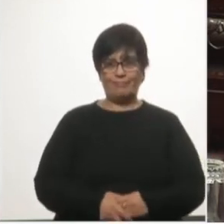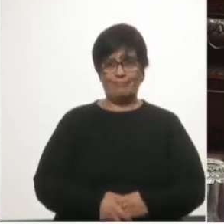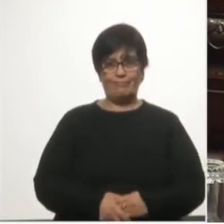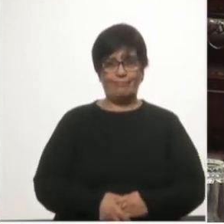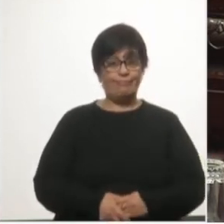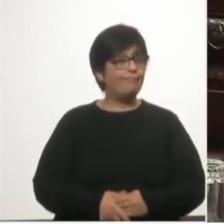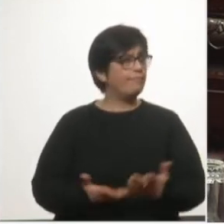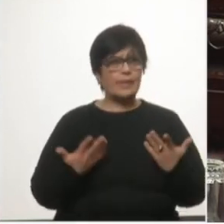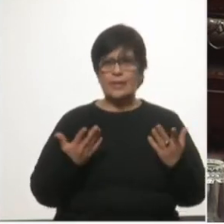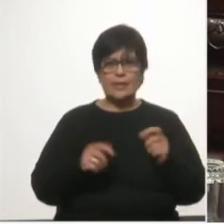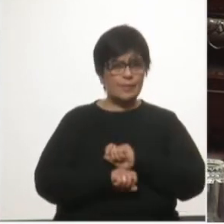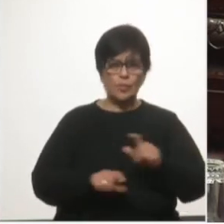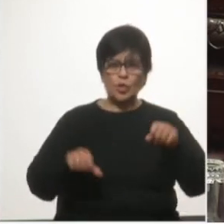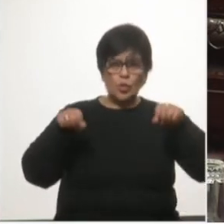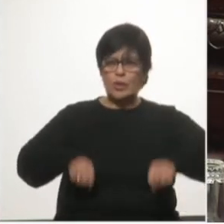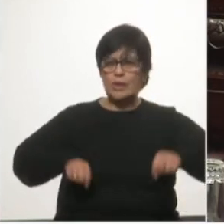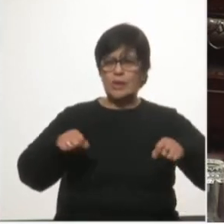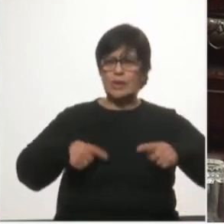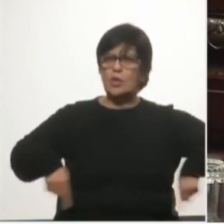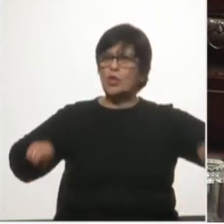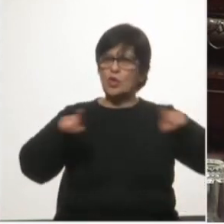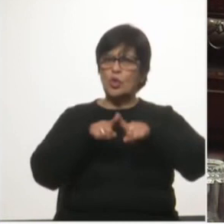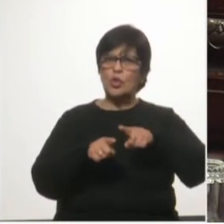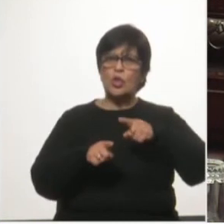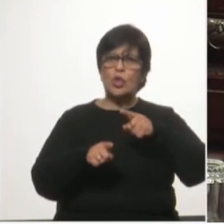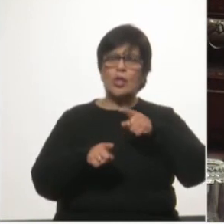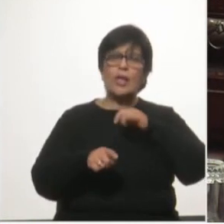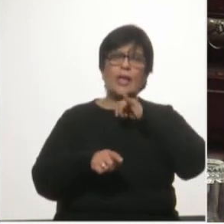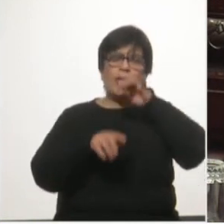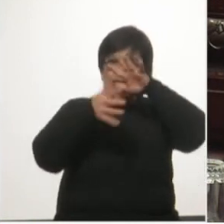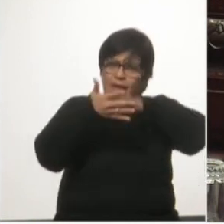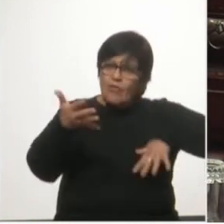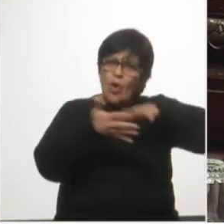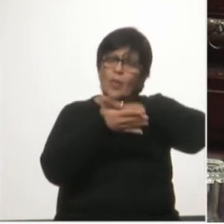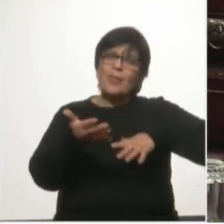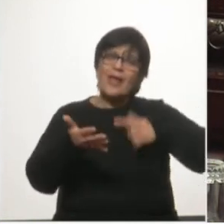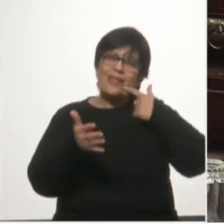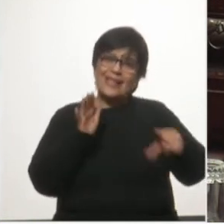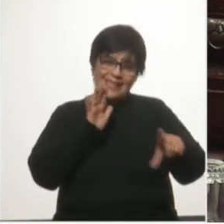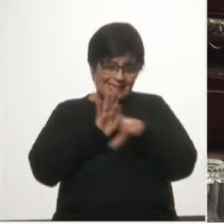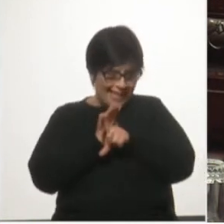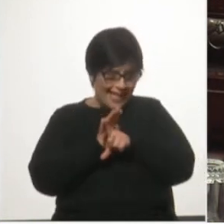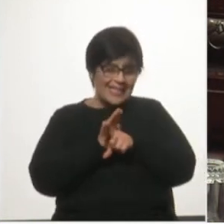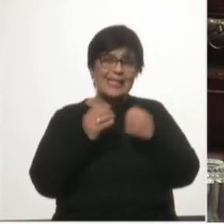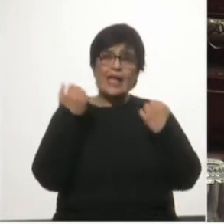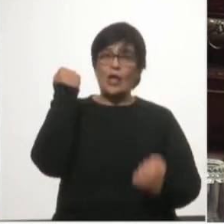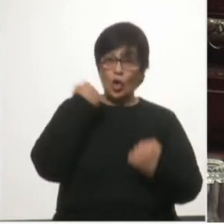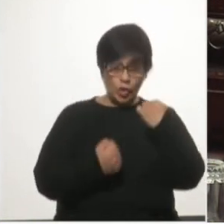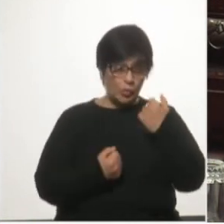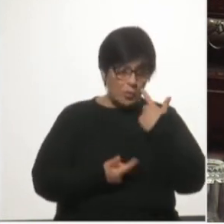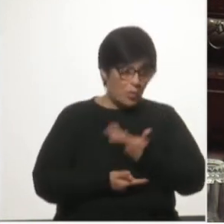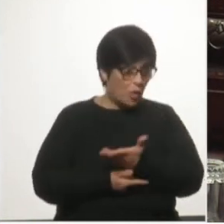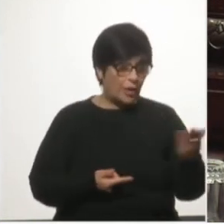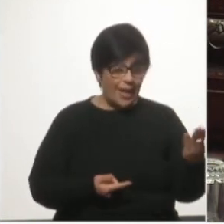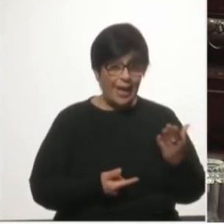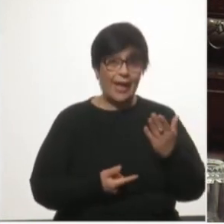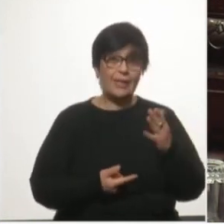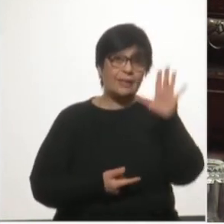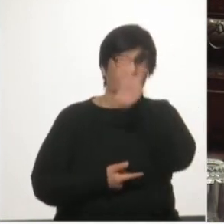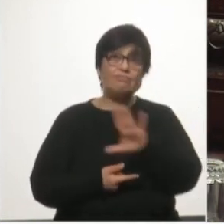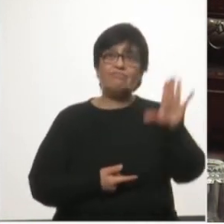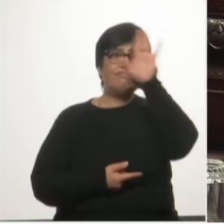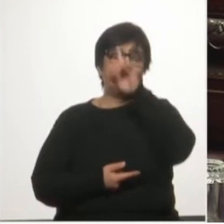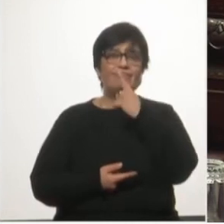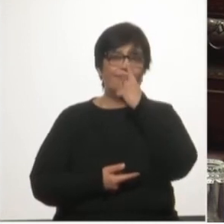y no entendemos por qué el ministro no solicitó informes jurídicos y económicos que reflejaran el interés nacional si el